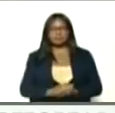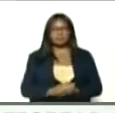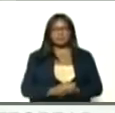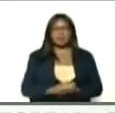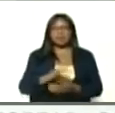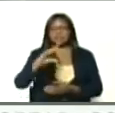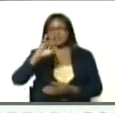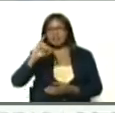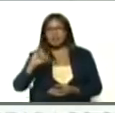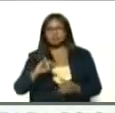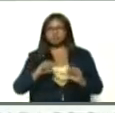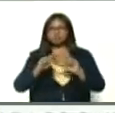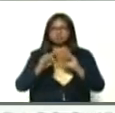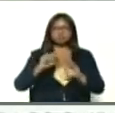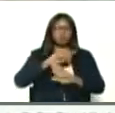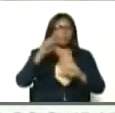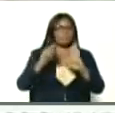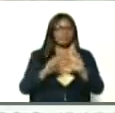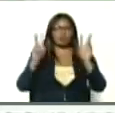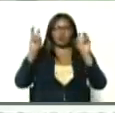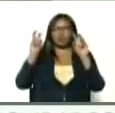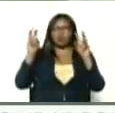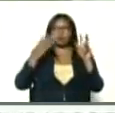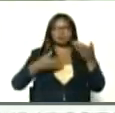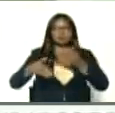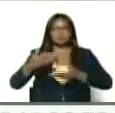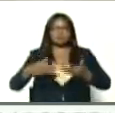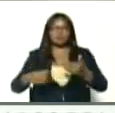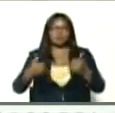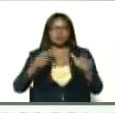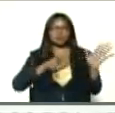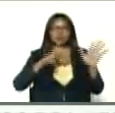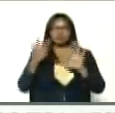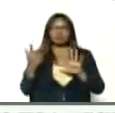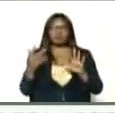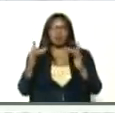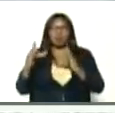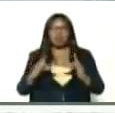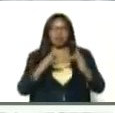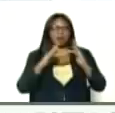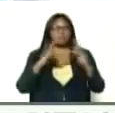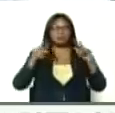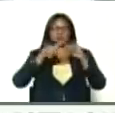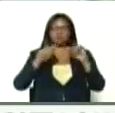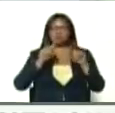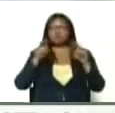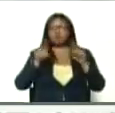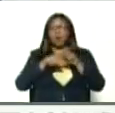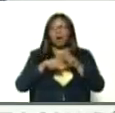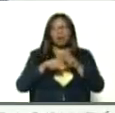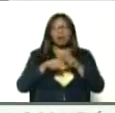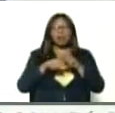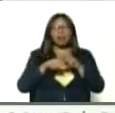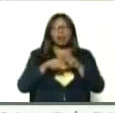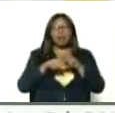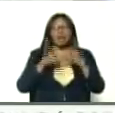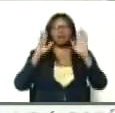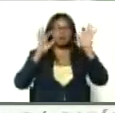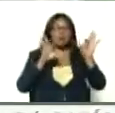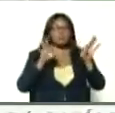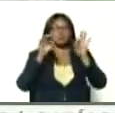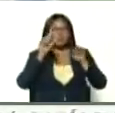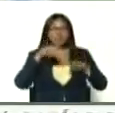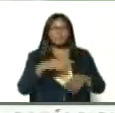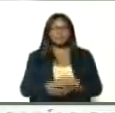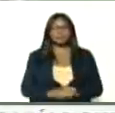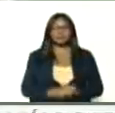CDI que quedó como nuevo, con todos sus servicios funcionando, sus 18 servicios, las camas de hospitalización y terapia, todo nuevo el equipamiento, esto nos